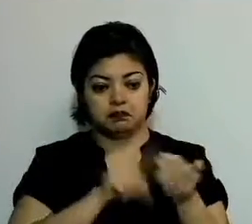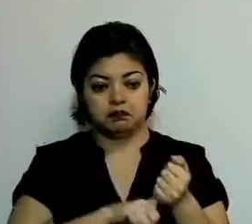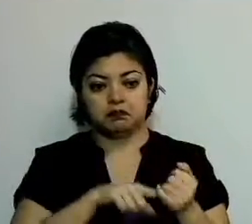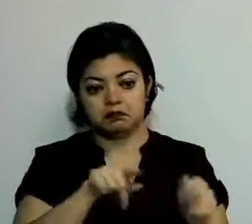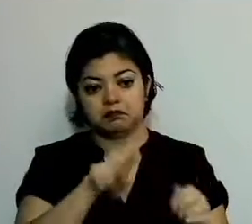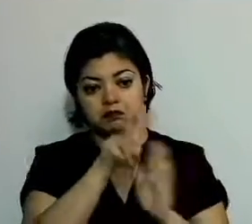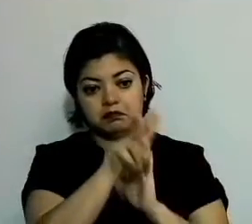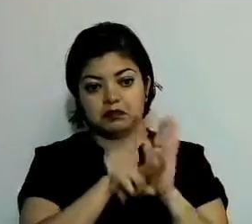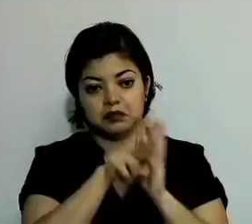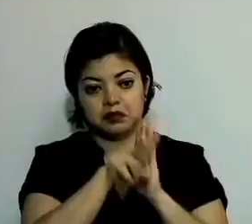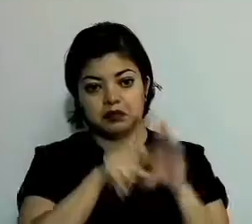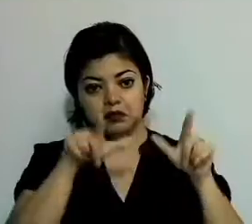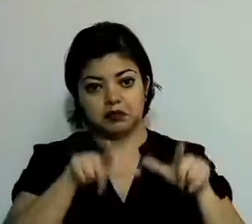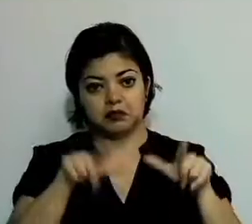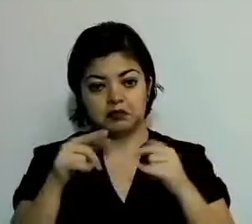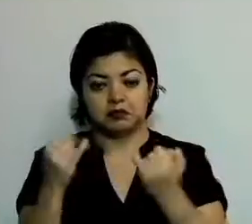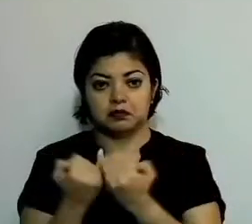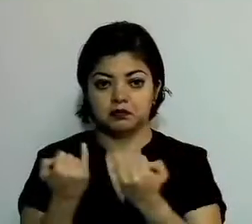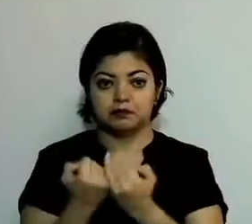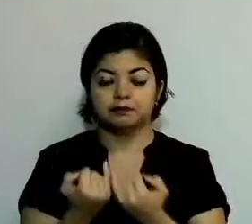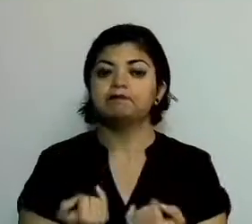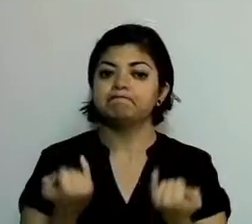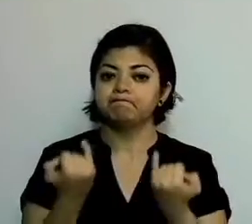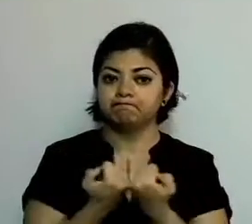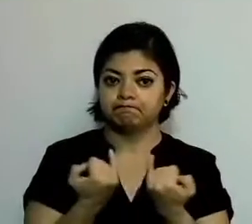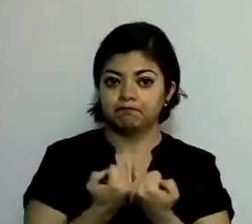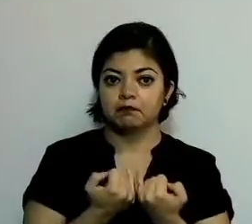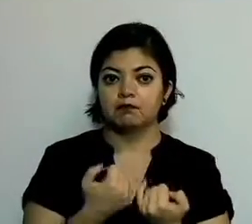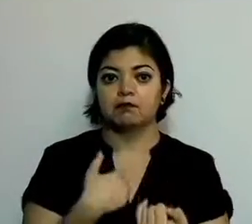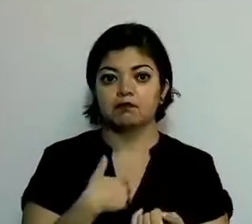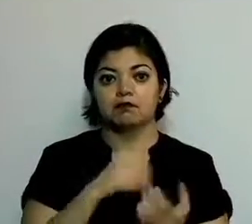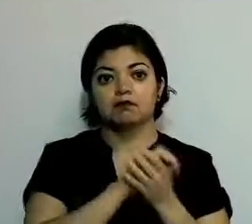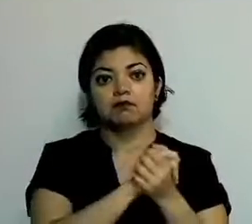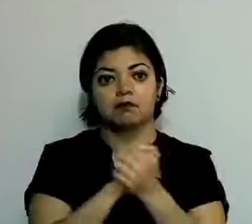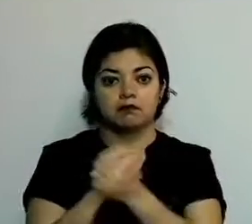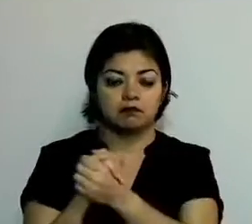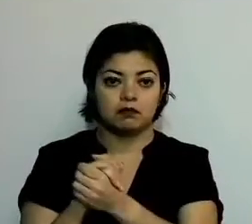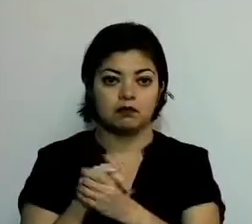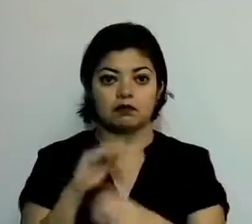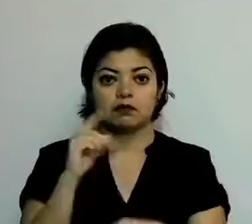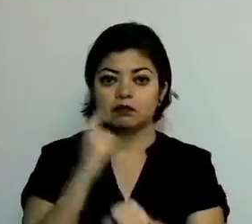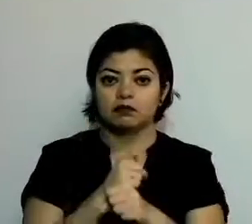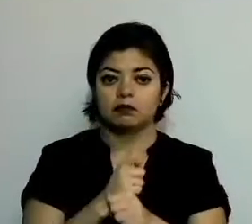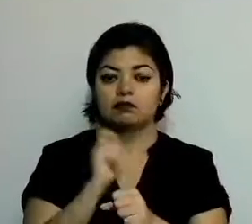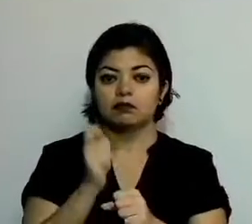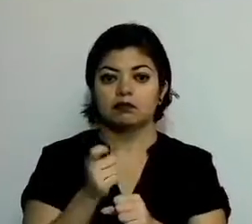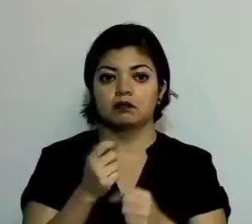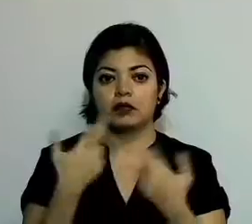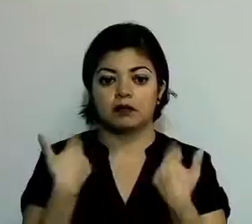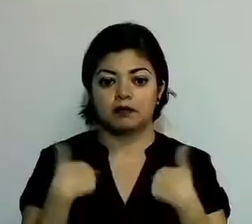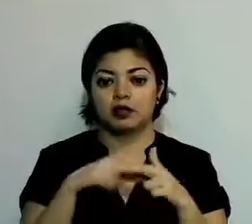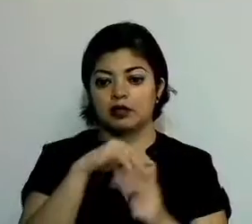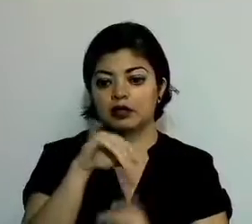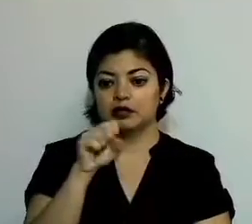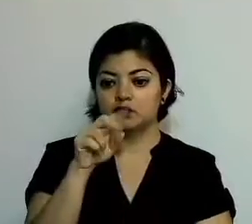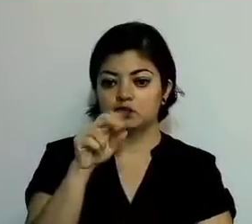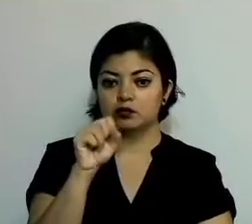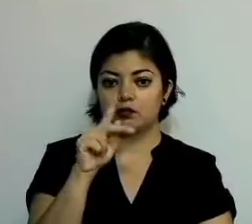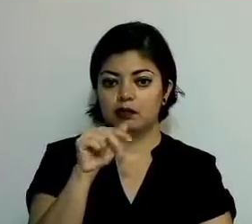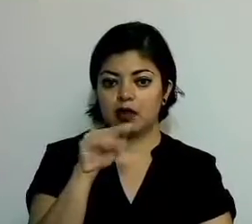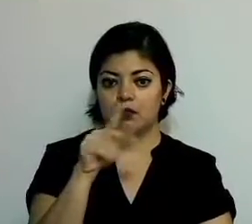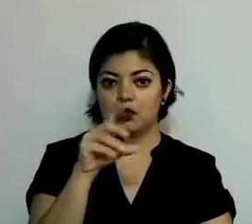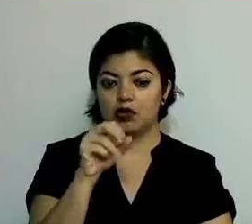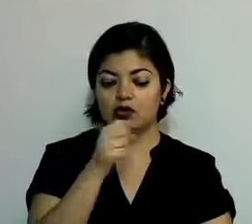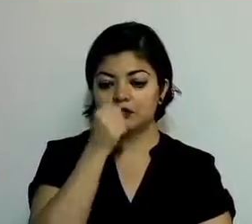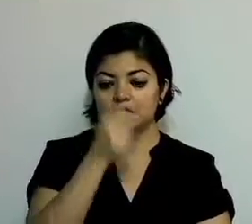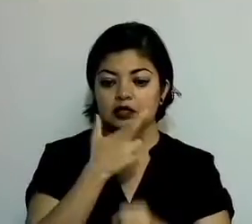digitales. De igual manera, también saludo con especial aprecio al maestro Jesús Pablo Peralta García, secretario de